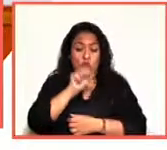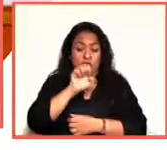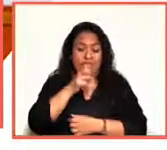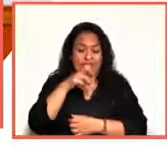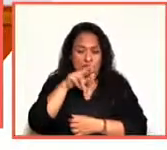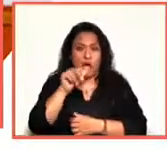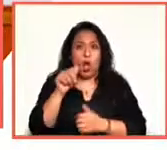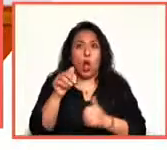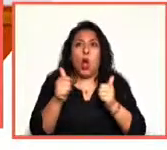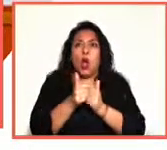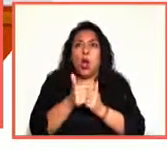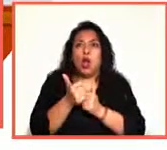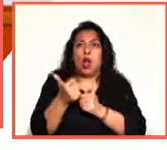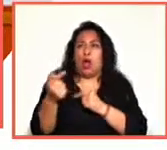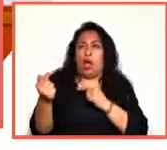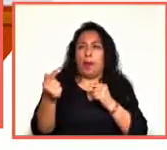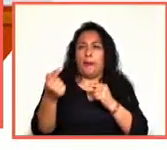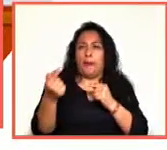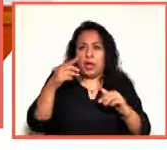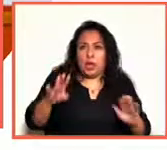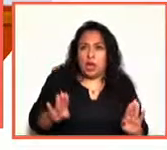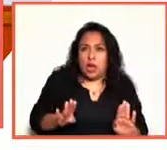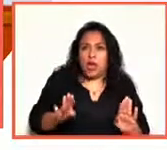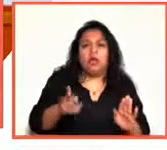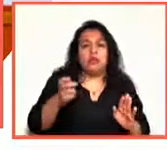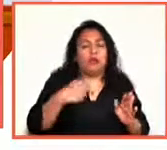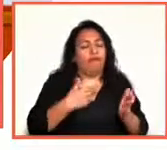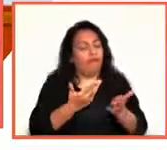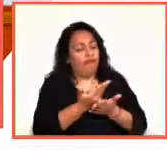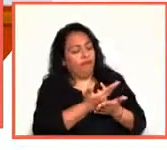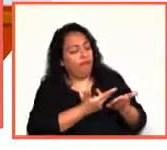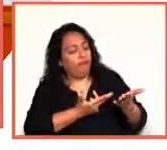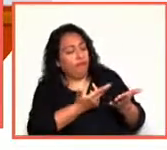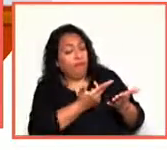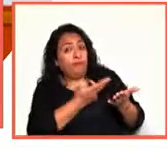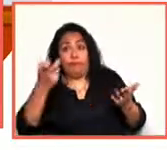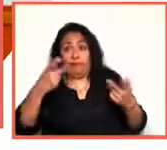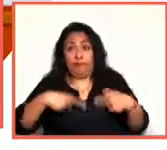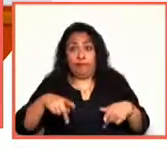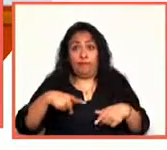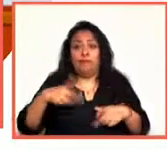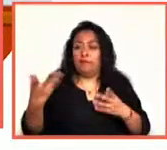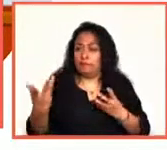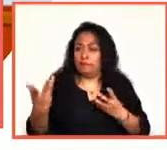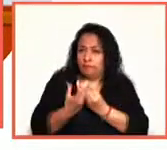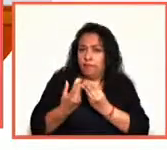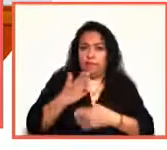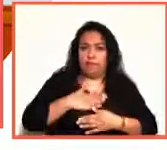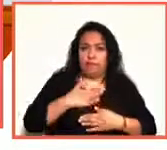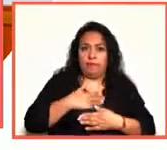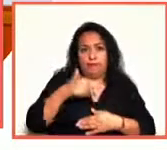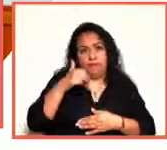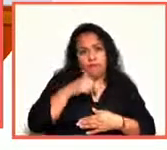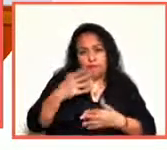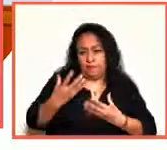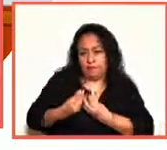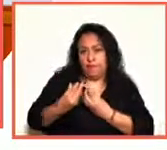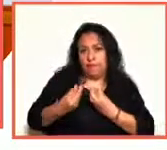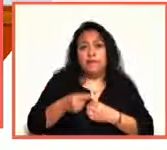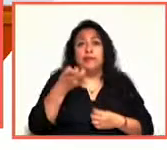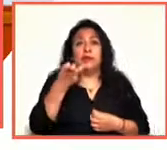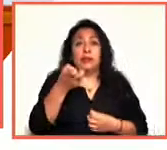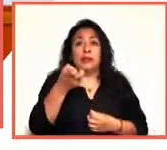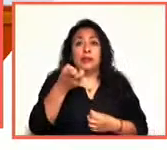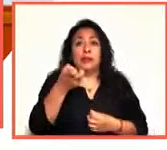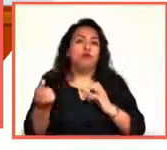desafío de capturar su carácter, guían sus trazos. Son personas cuya obra ha acompañado al caricaturista. Porque también esa persona te está dando